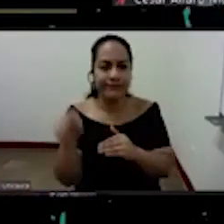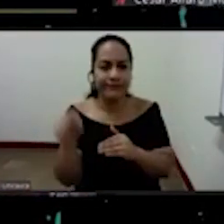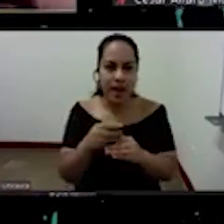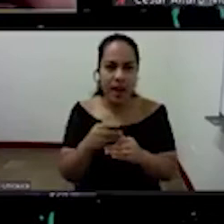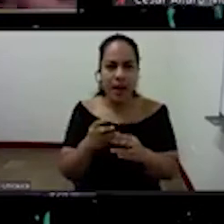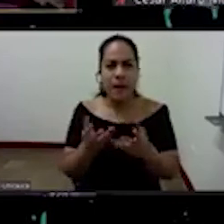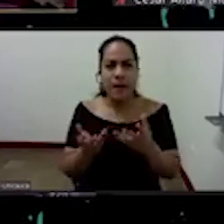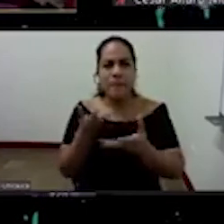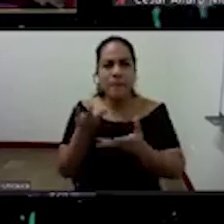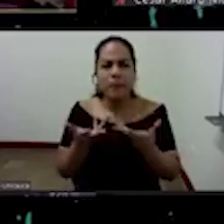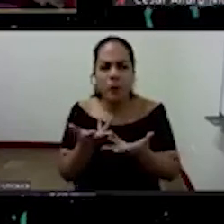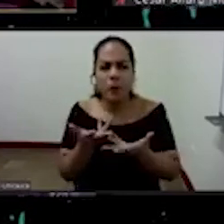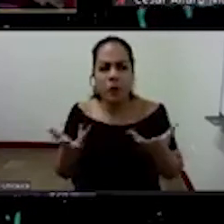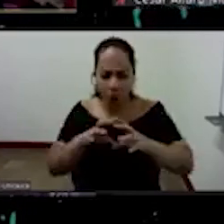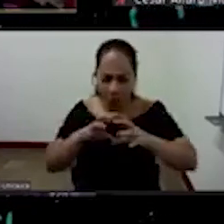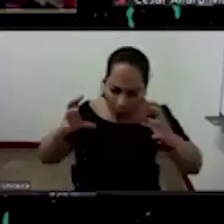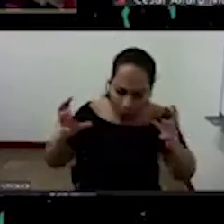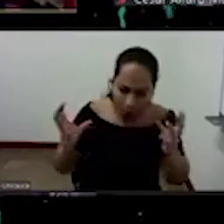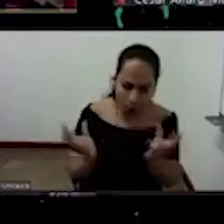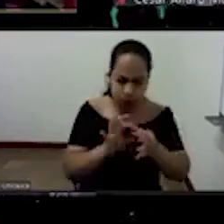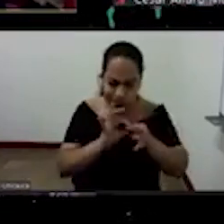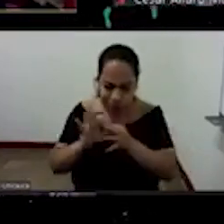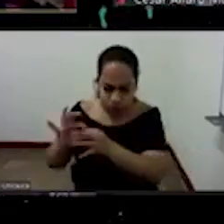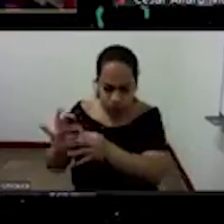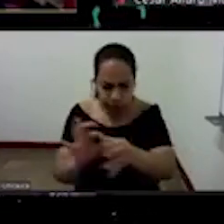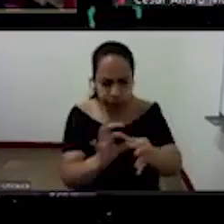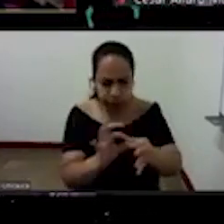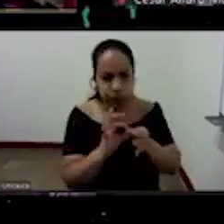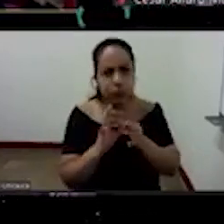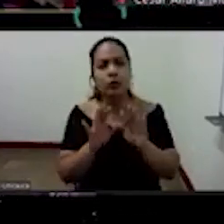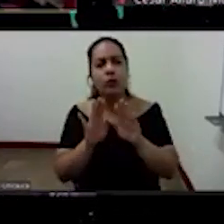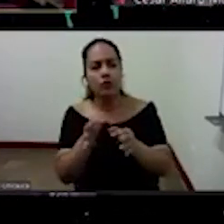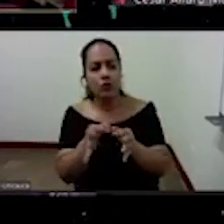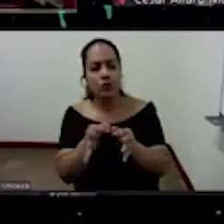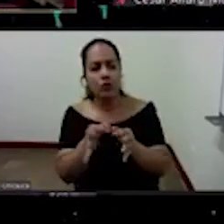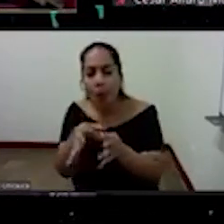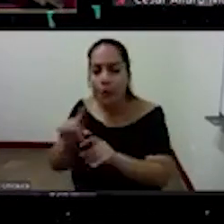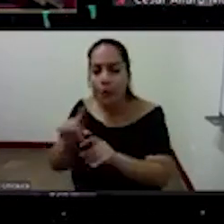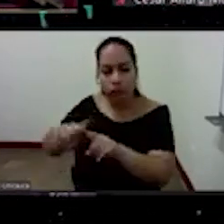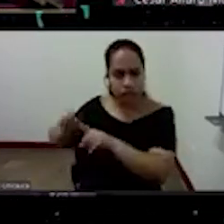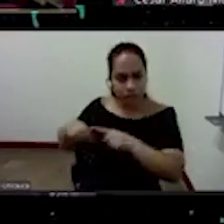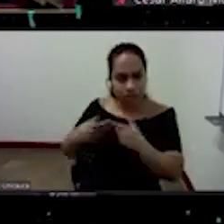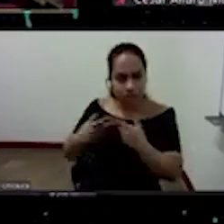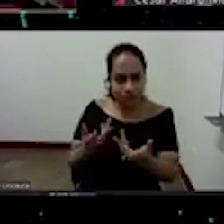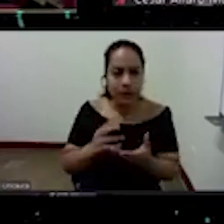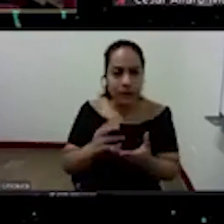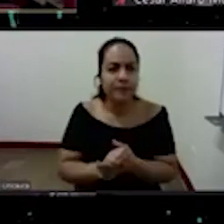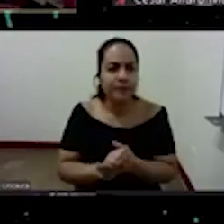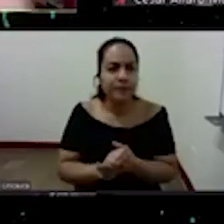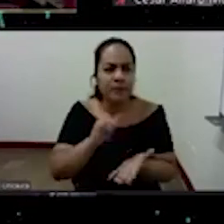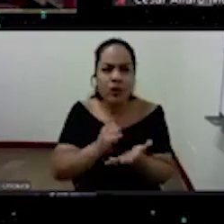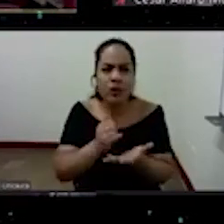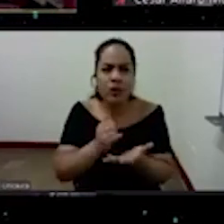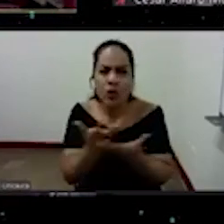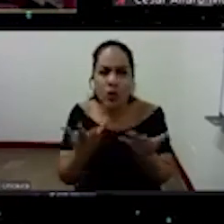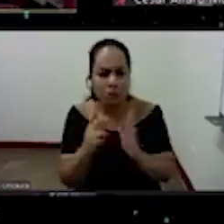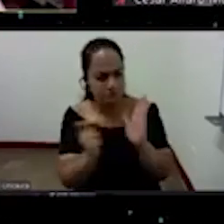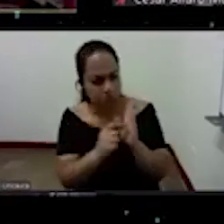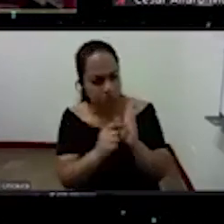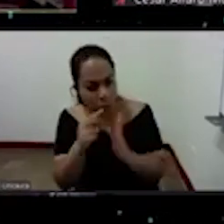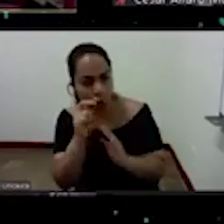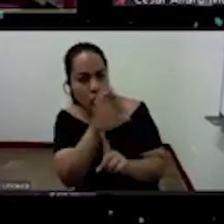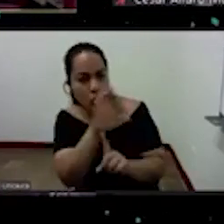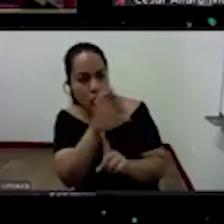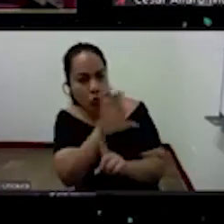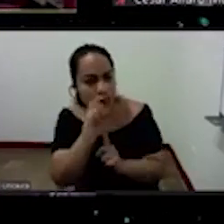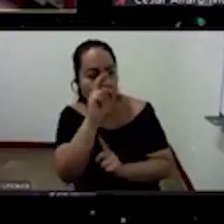homogeneidad obligatoria de la cultura nacional o